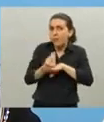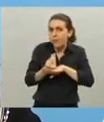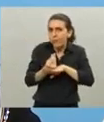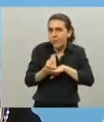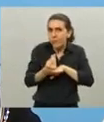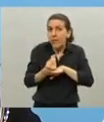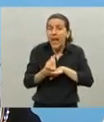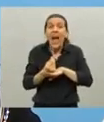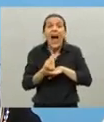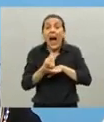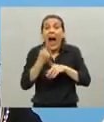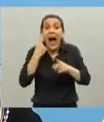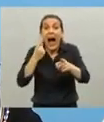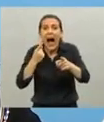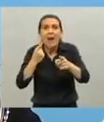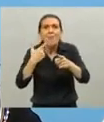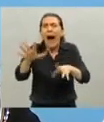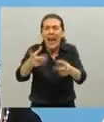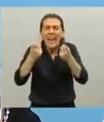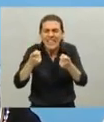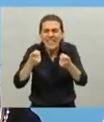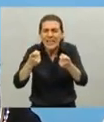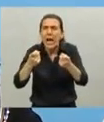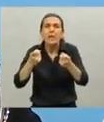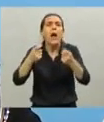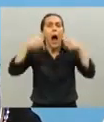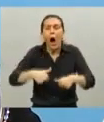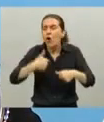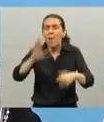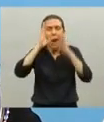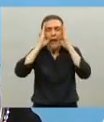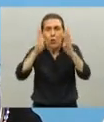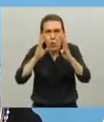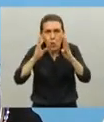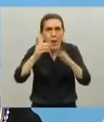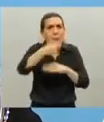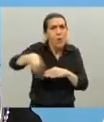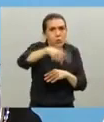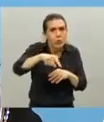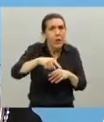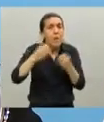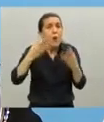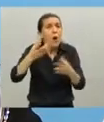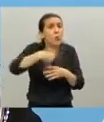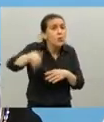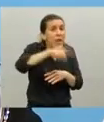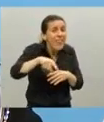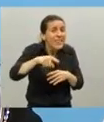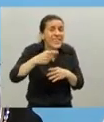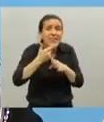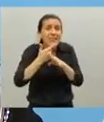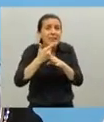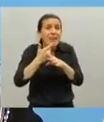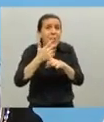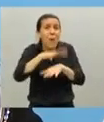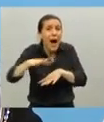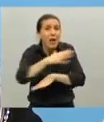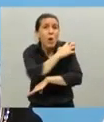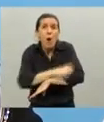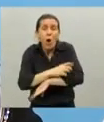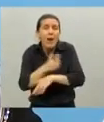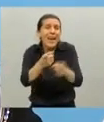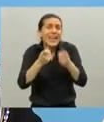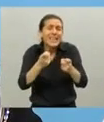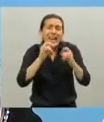últimos serán los primeros. De ellos vamos a ocuparnos más que de nadie porque son los que más están necesitando